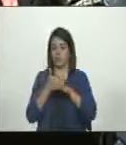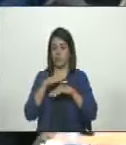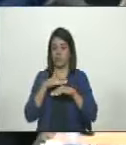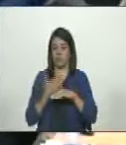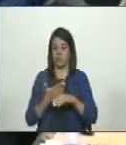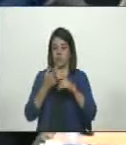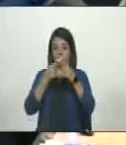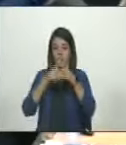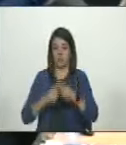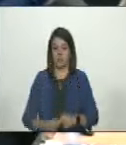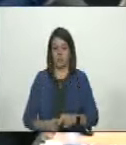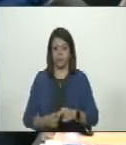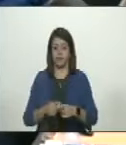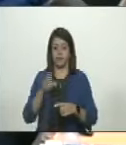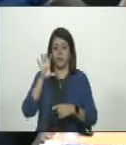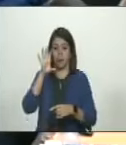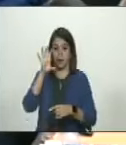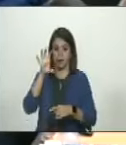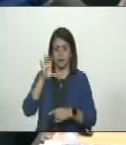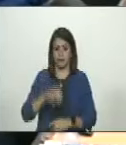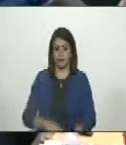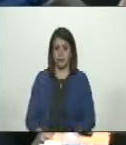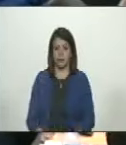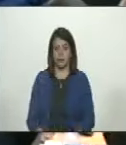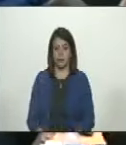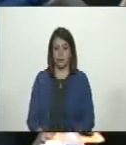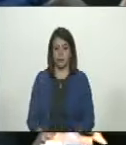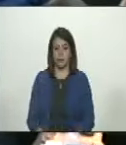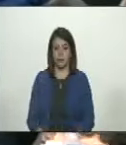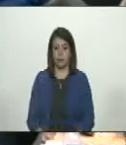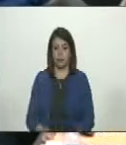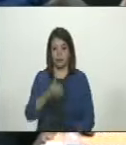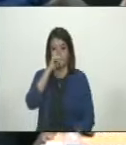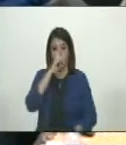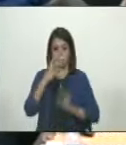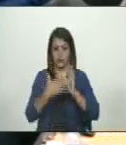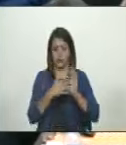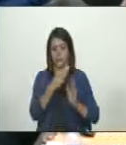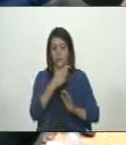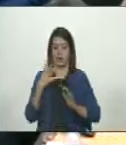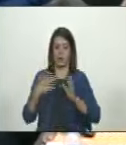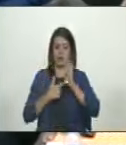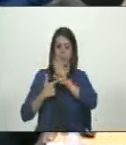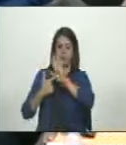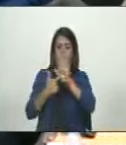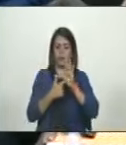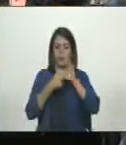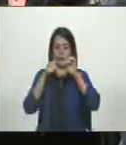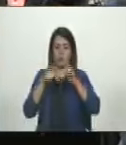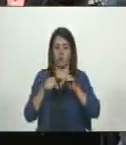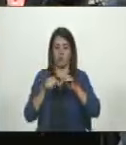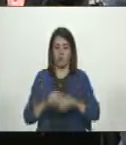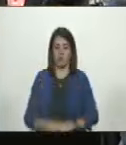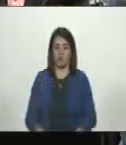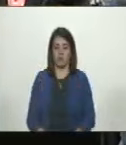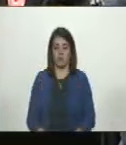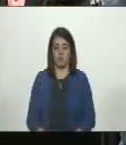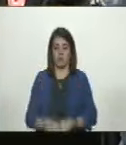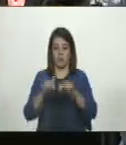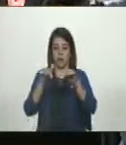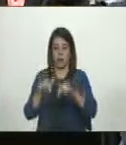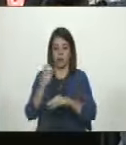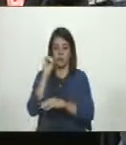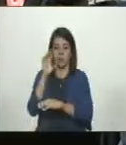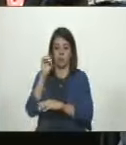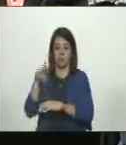el presupuesto de la Nación correspondiente al año 2024, presentado ante esta